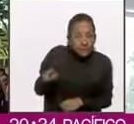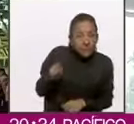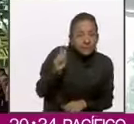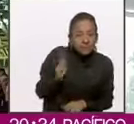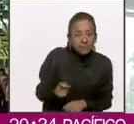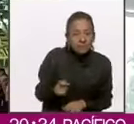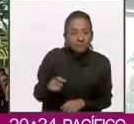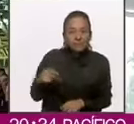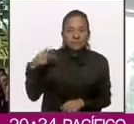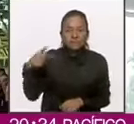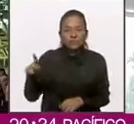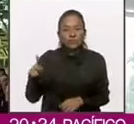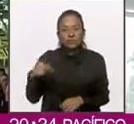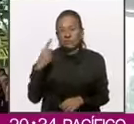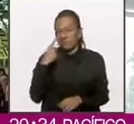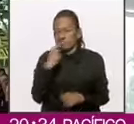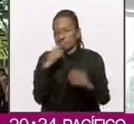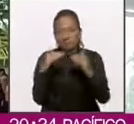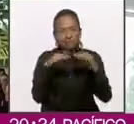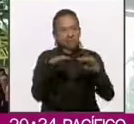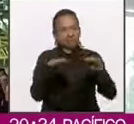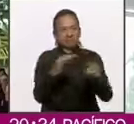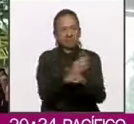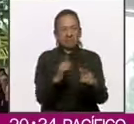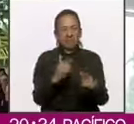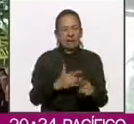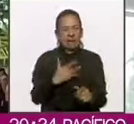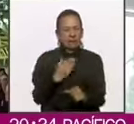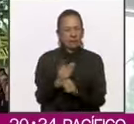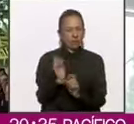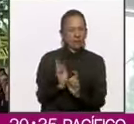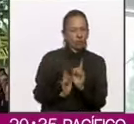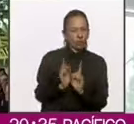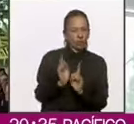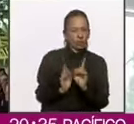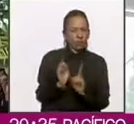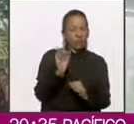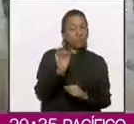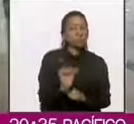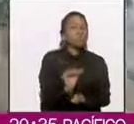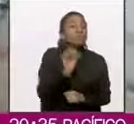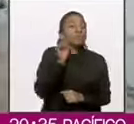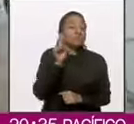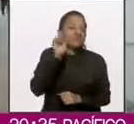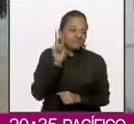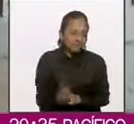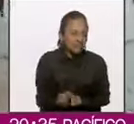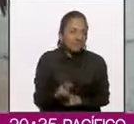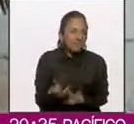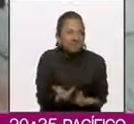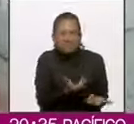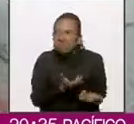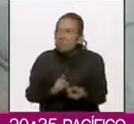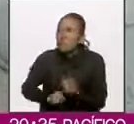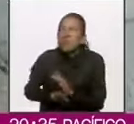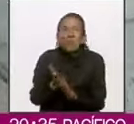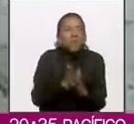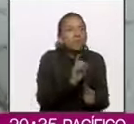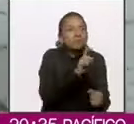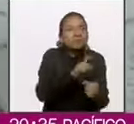democratizador. Otro que parece que no encuentra dónde ir, el Ricardo Monreal.